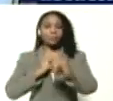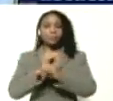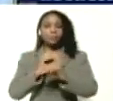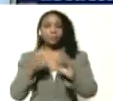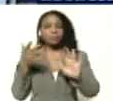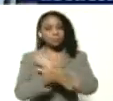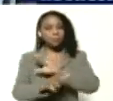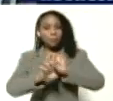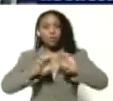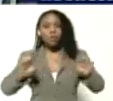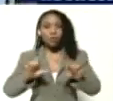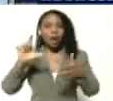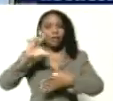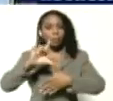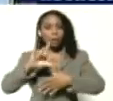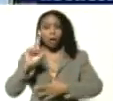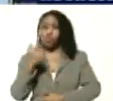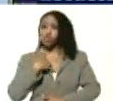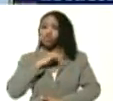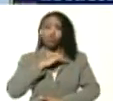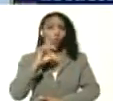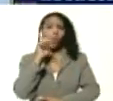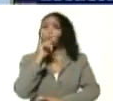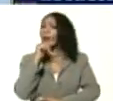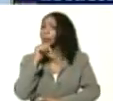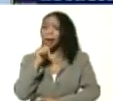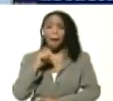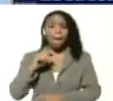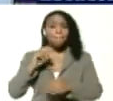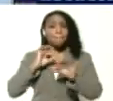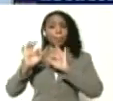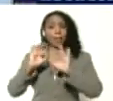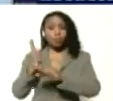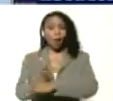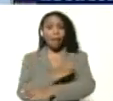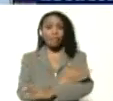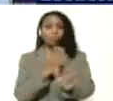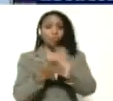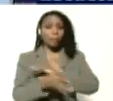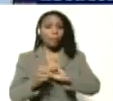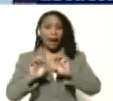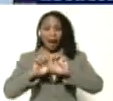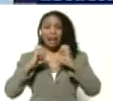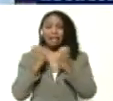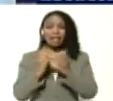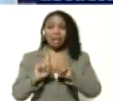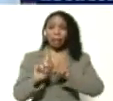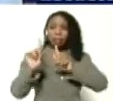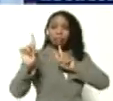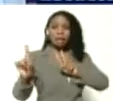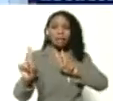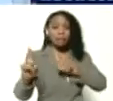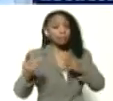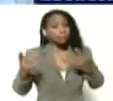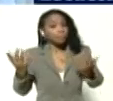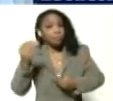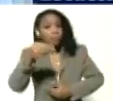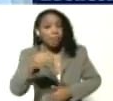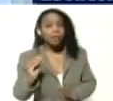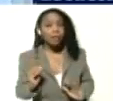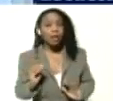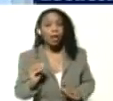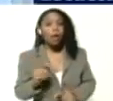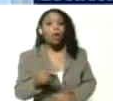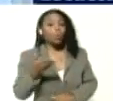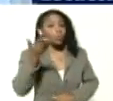sobre todo a nivel latinoamericano. Nosotros no estábamos preparados para clases a distancia. Es más, cuando